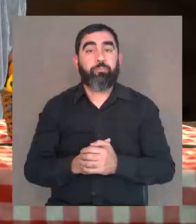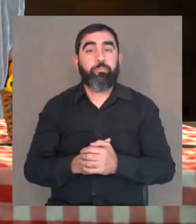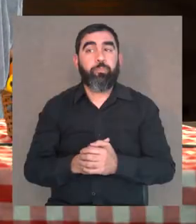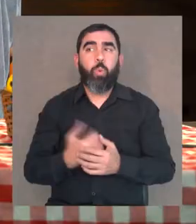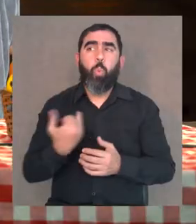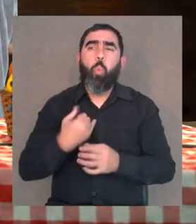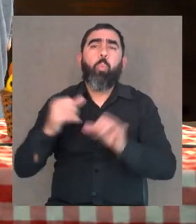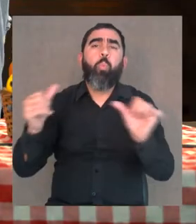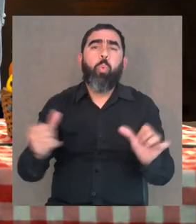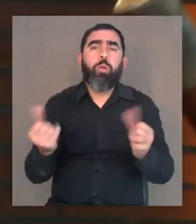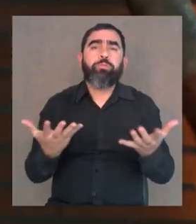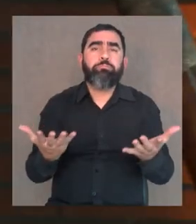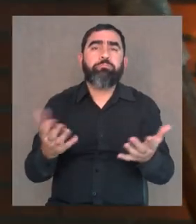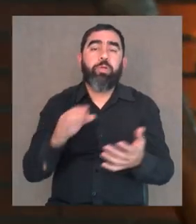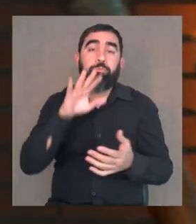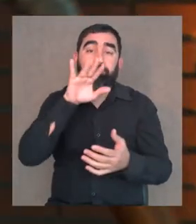¿Cómo haces eso?